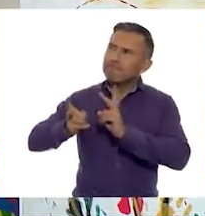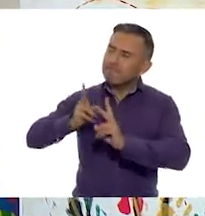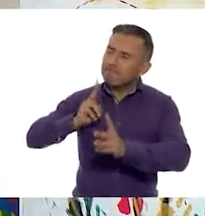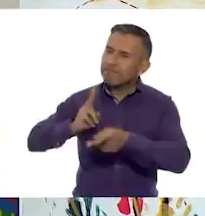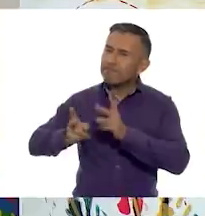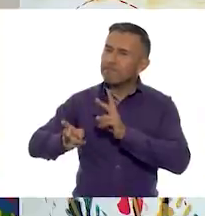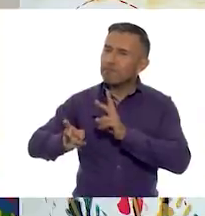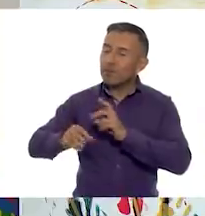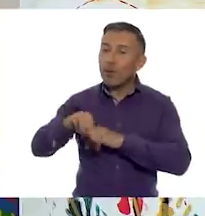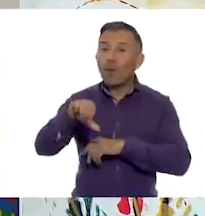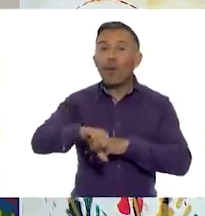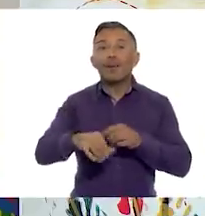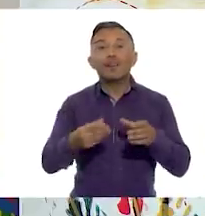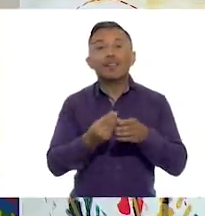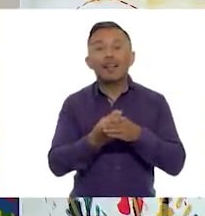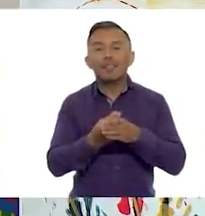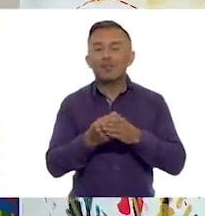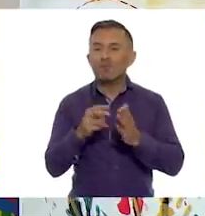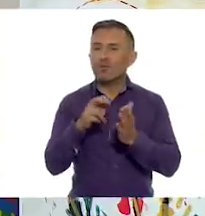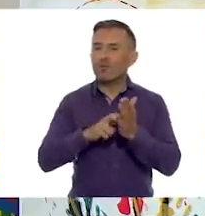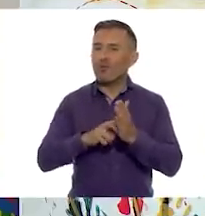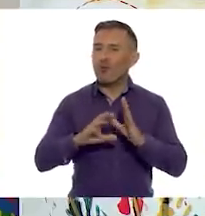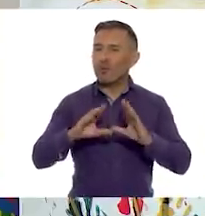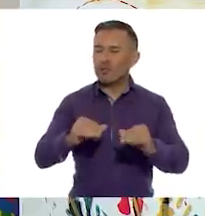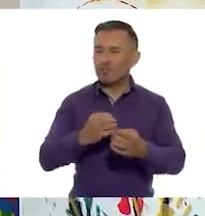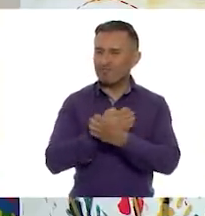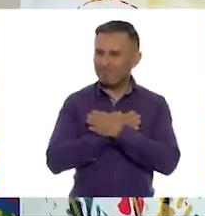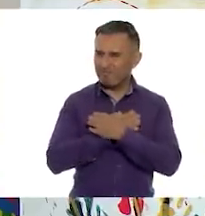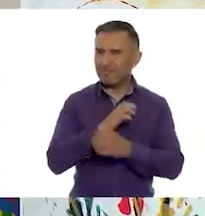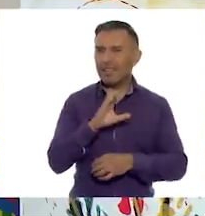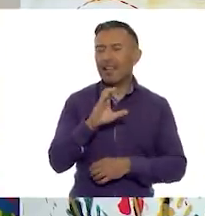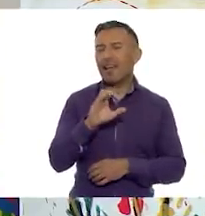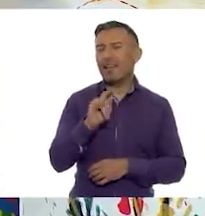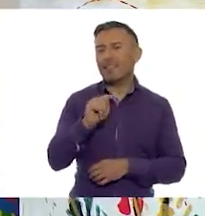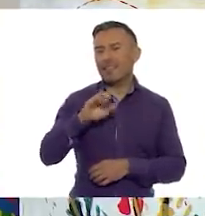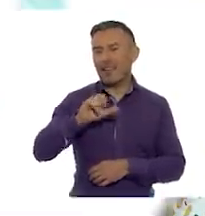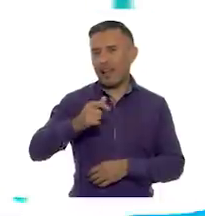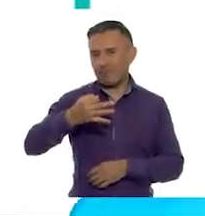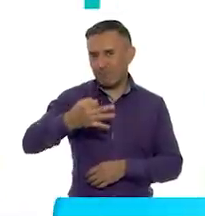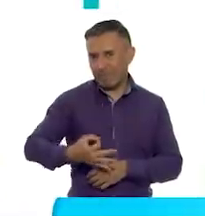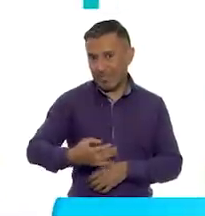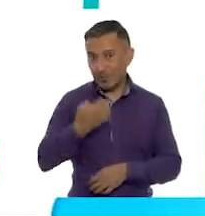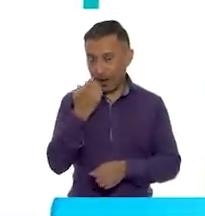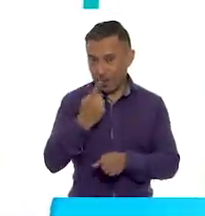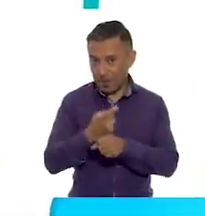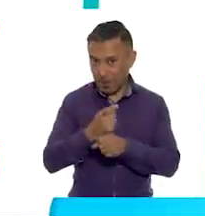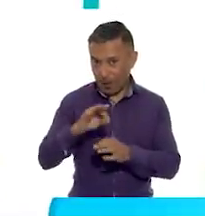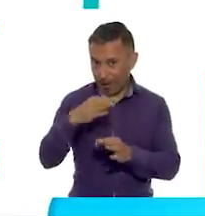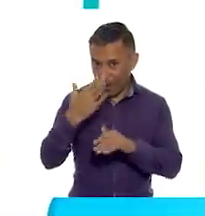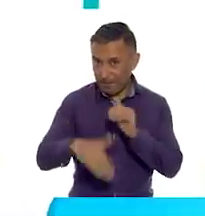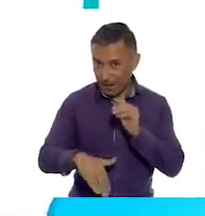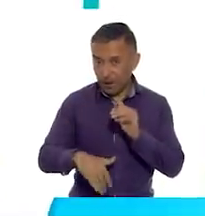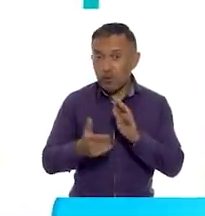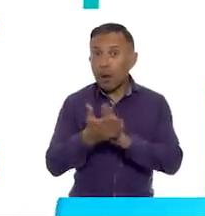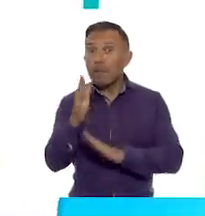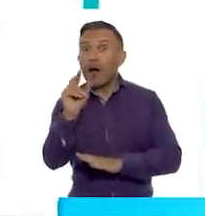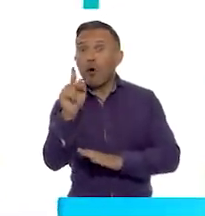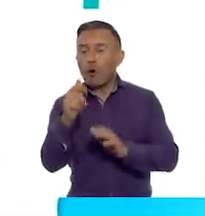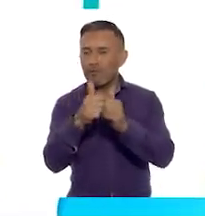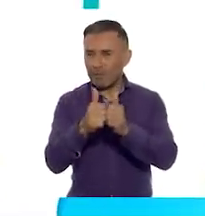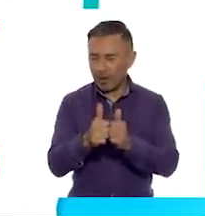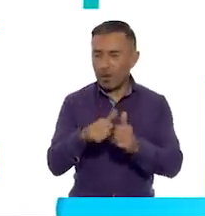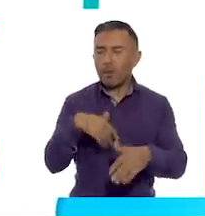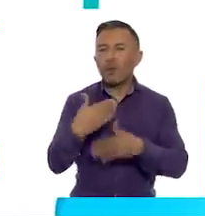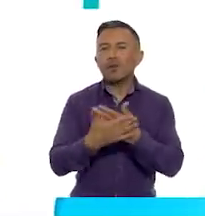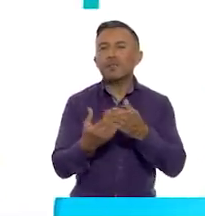con la asignatura de formación cívica y ética de primer grado. Pero no se vayan, porque continuamos con lengua materna de primer